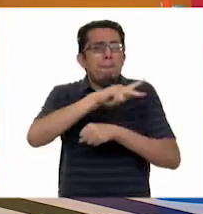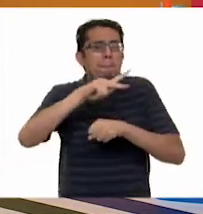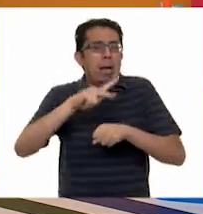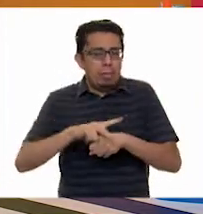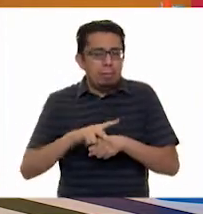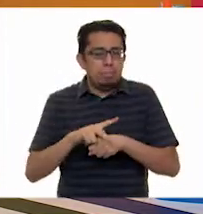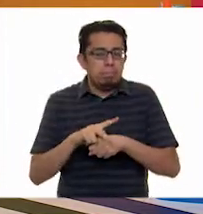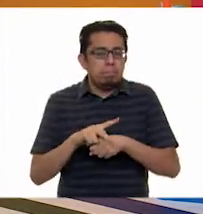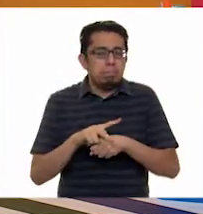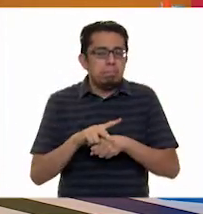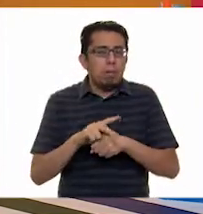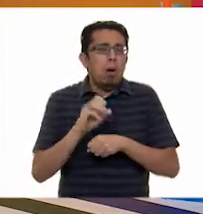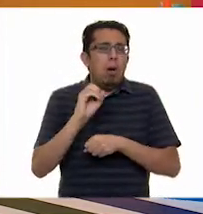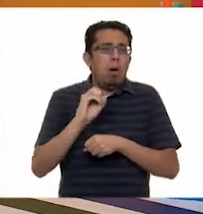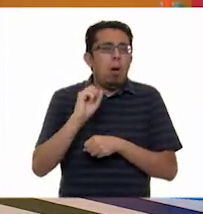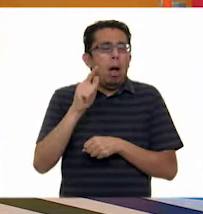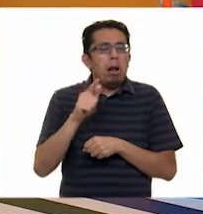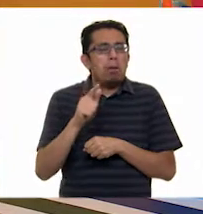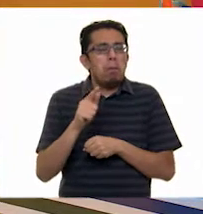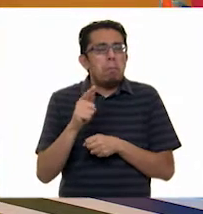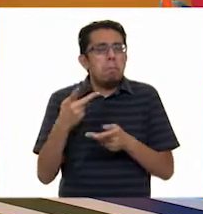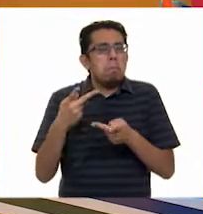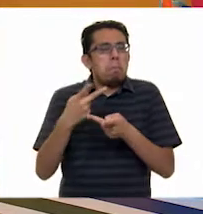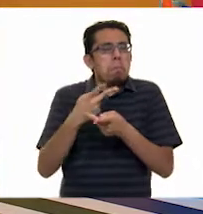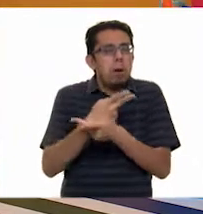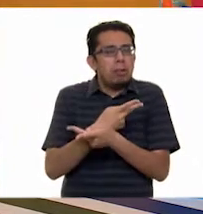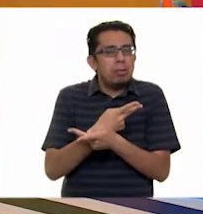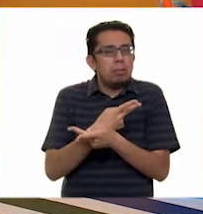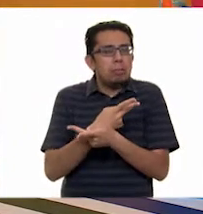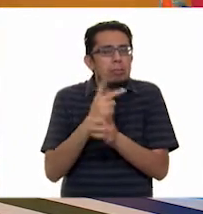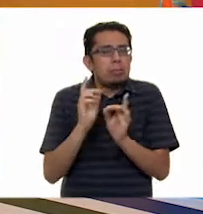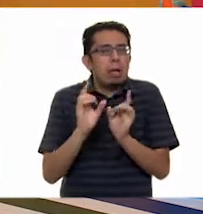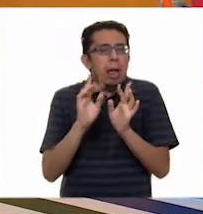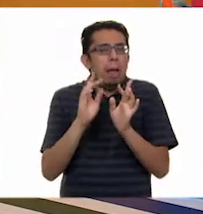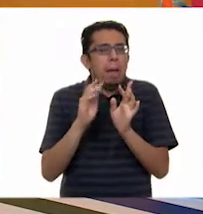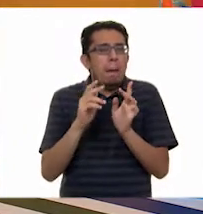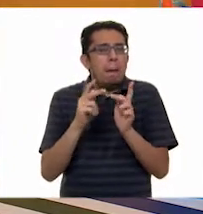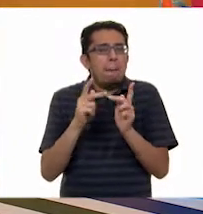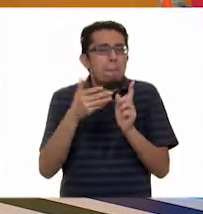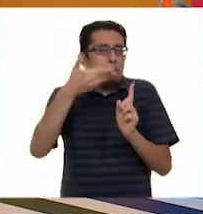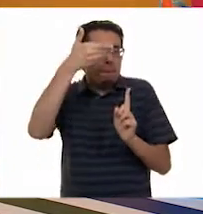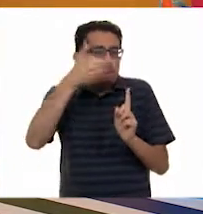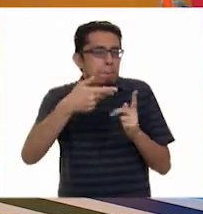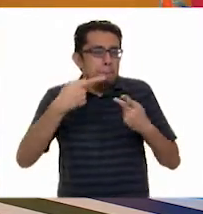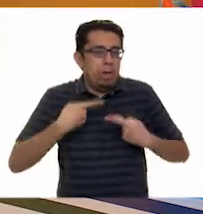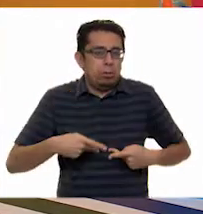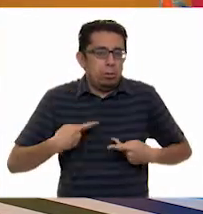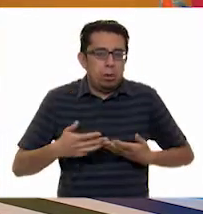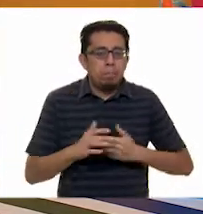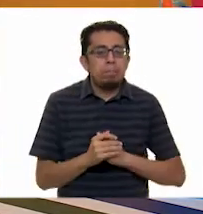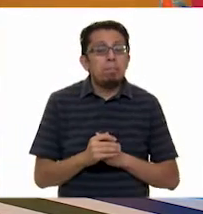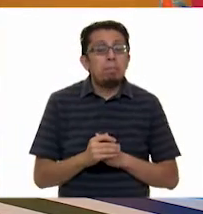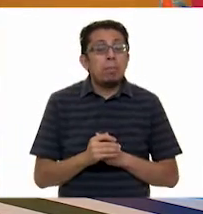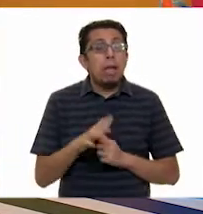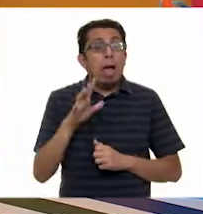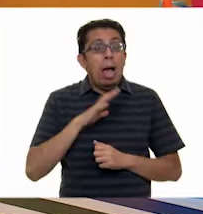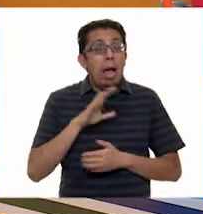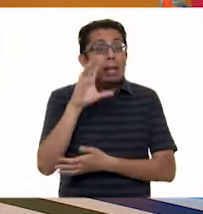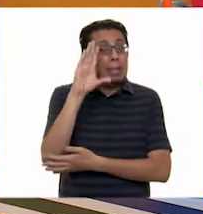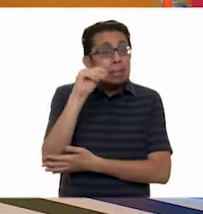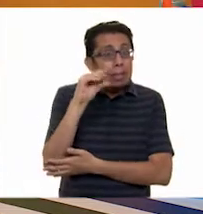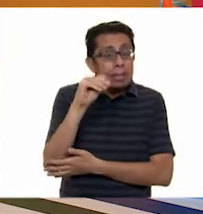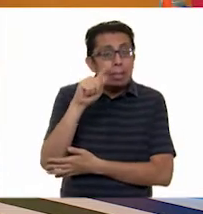importante, ¿verdad? O de alguna escena de la vida de algún personaje. Y bueno, hay títeres y hay